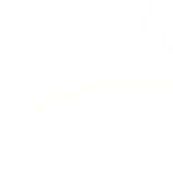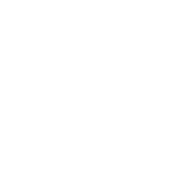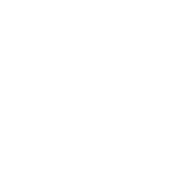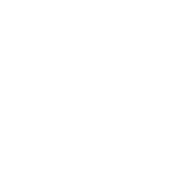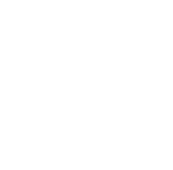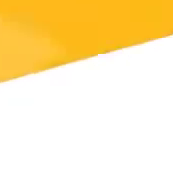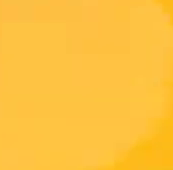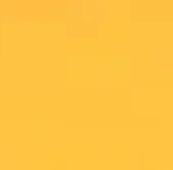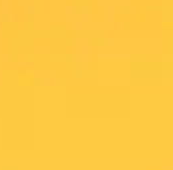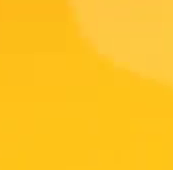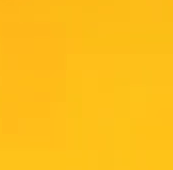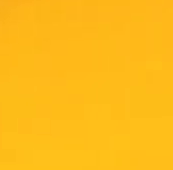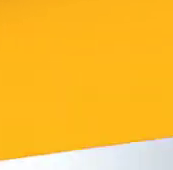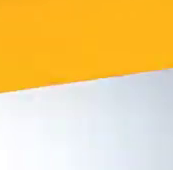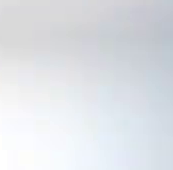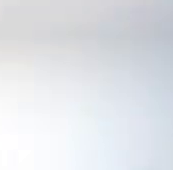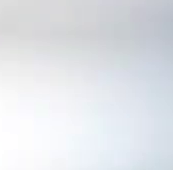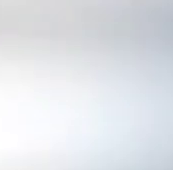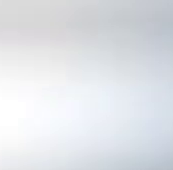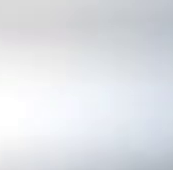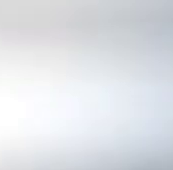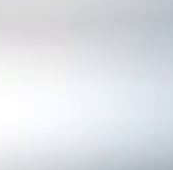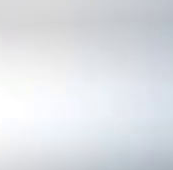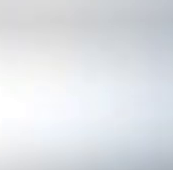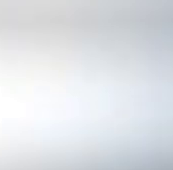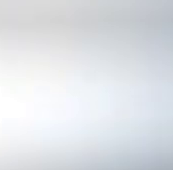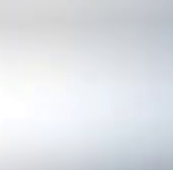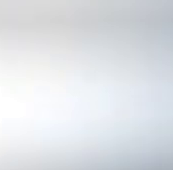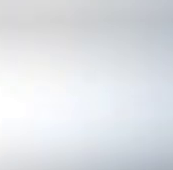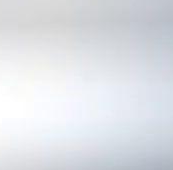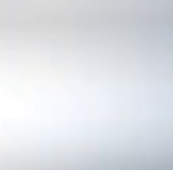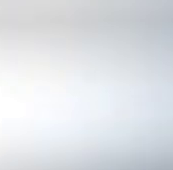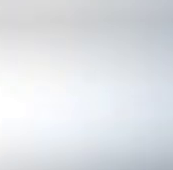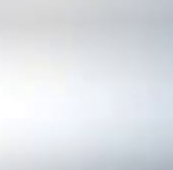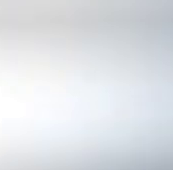pequeñas